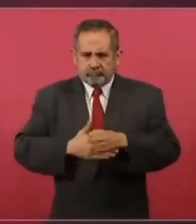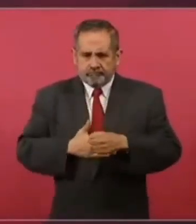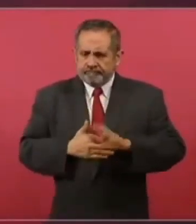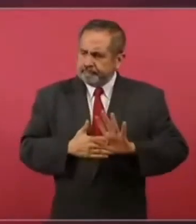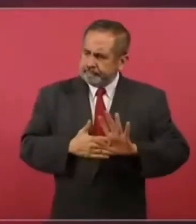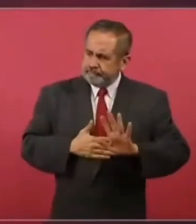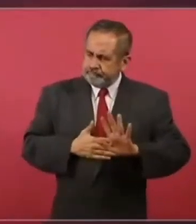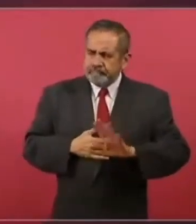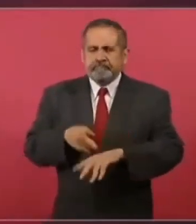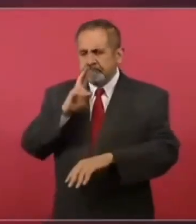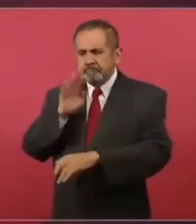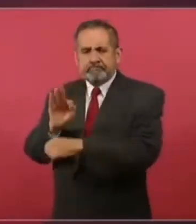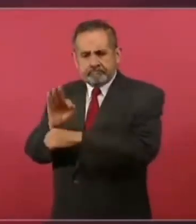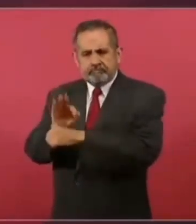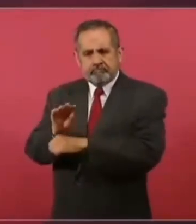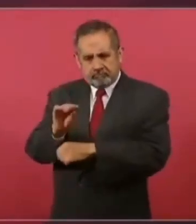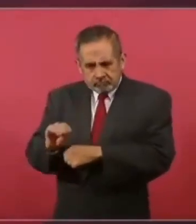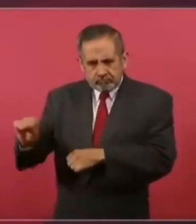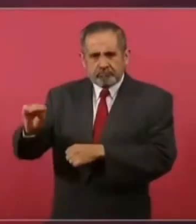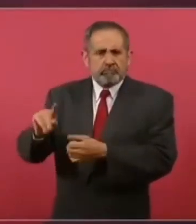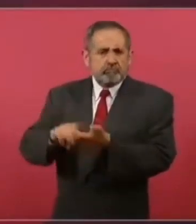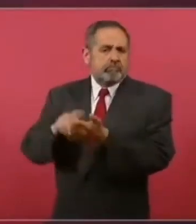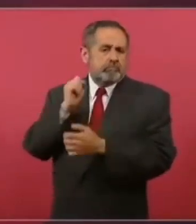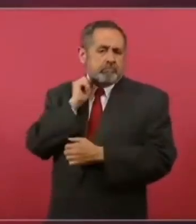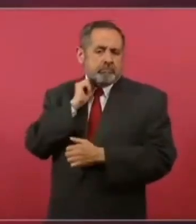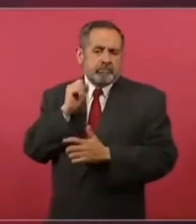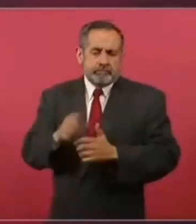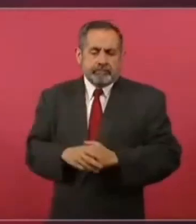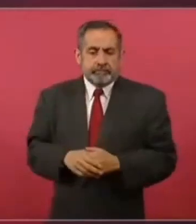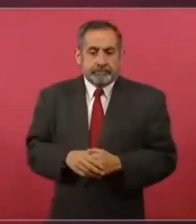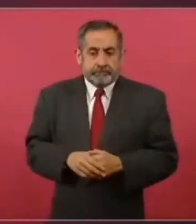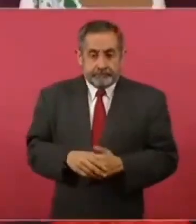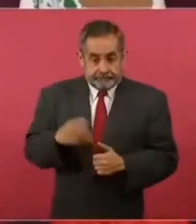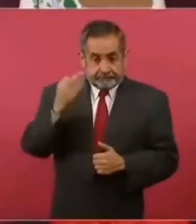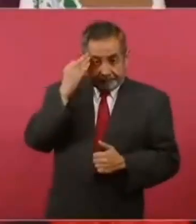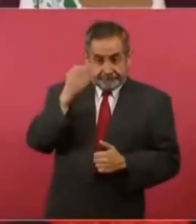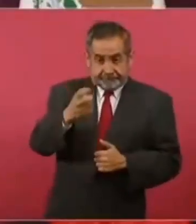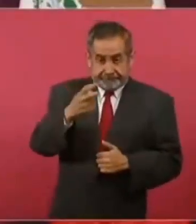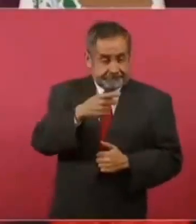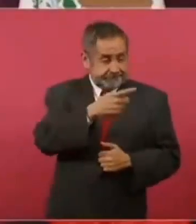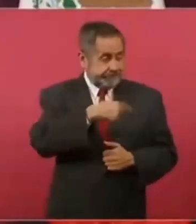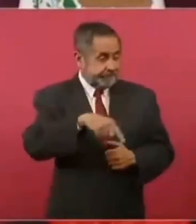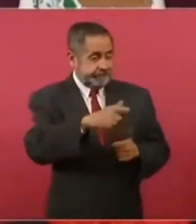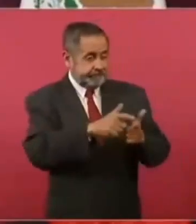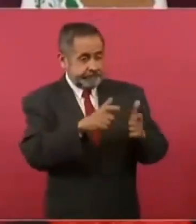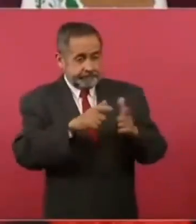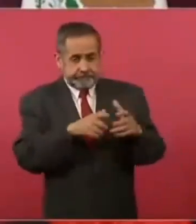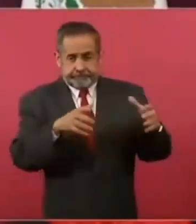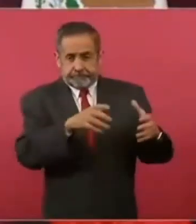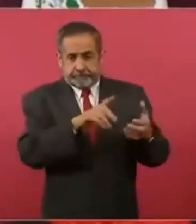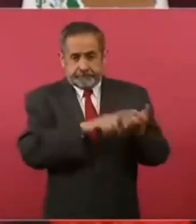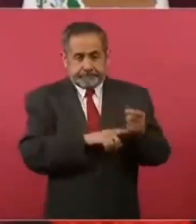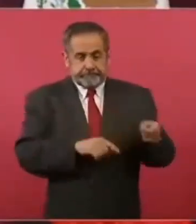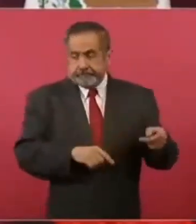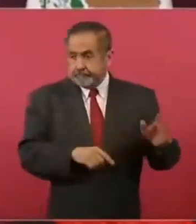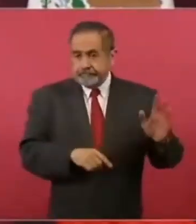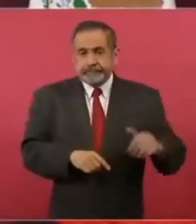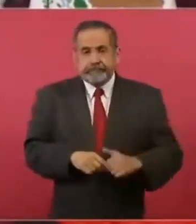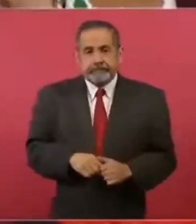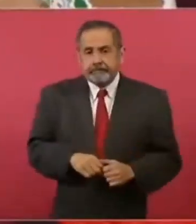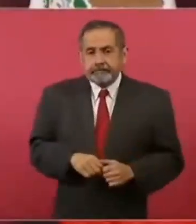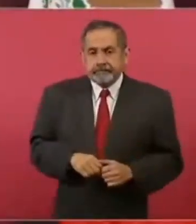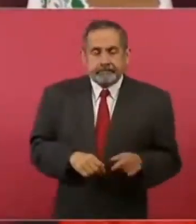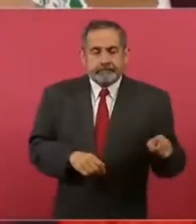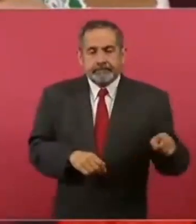En ese tiempo, todos estos grupos, porque no